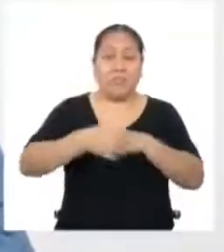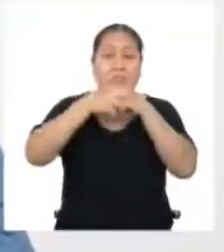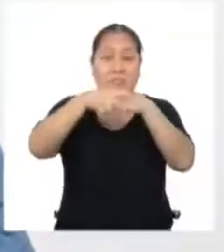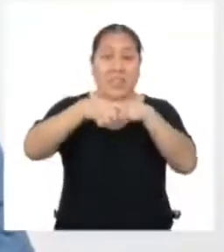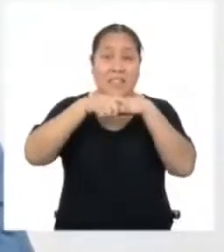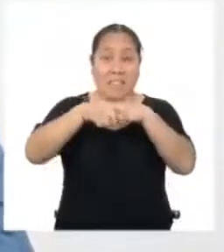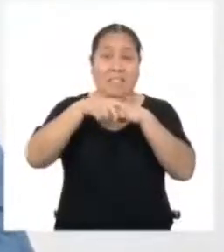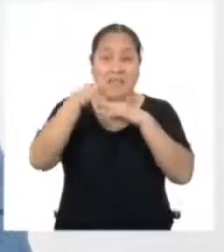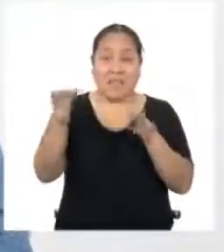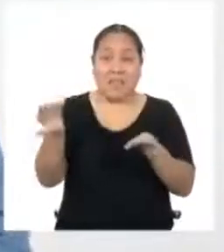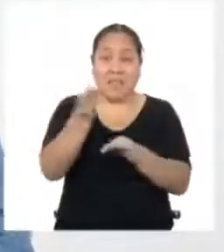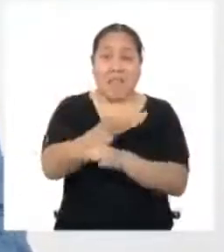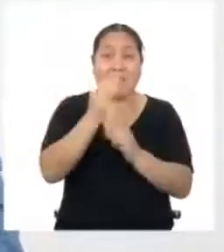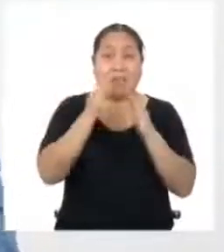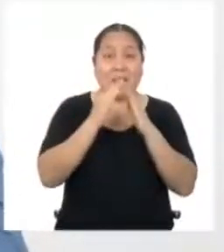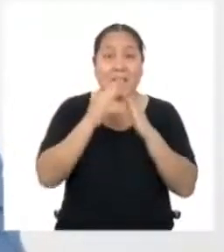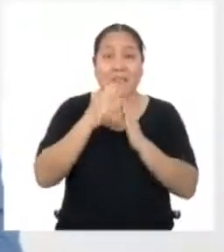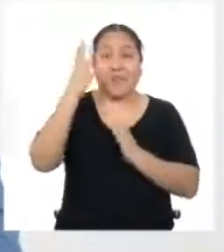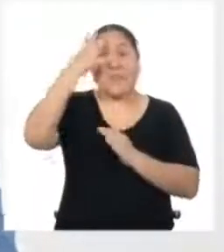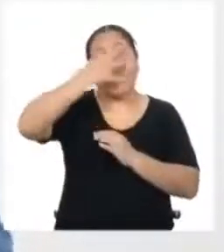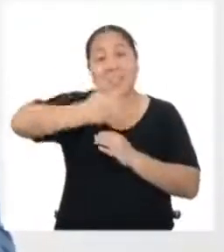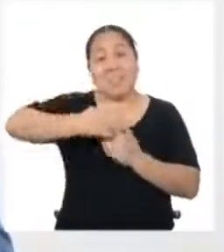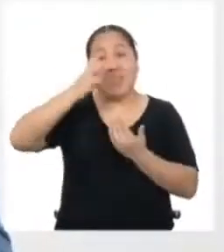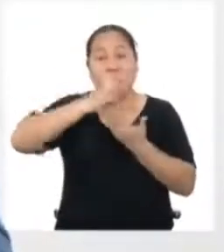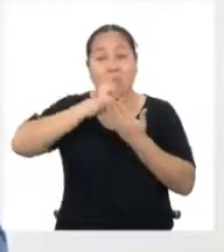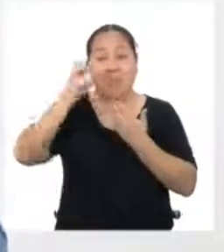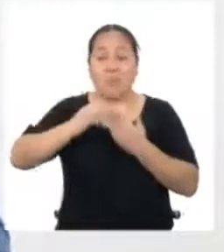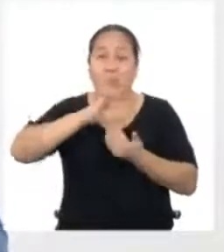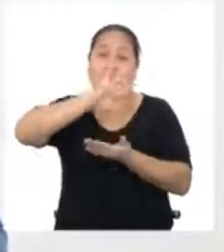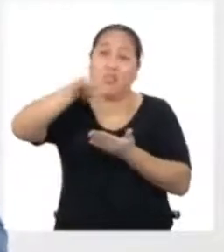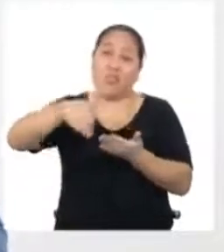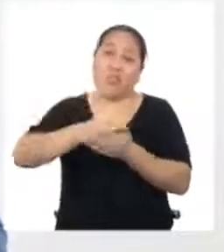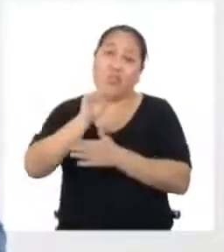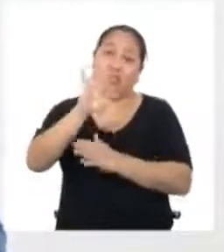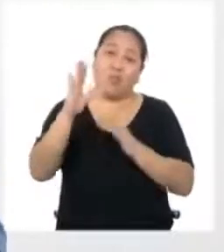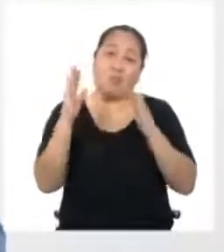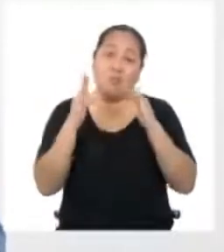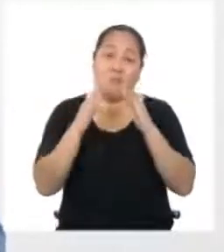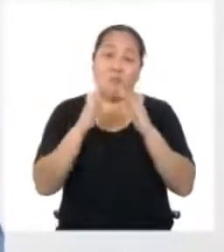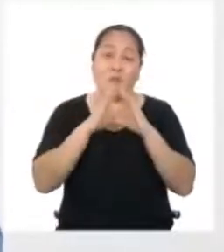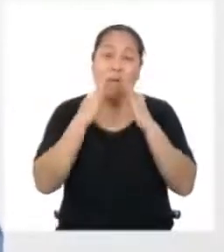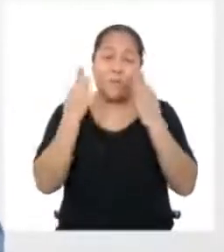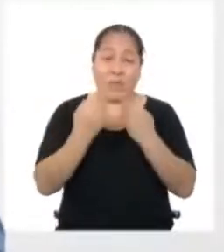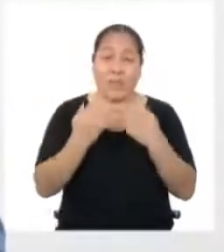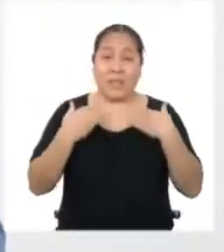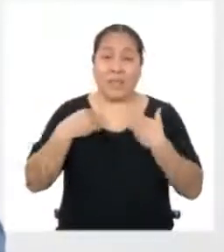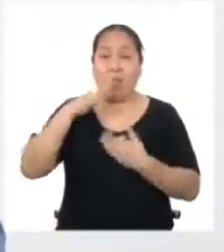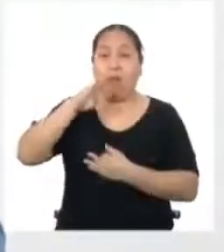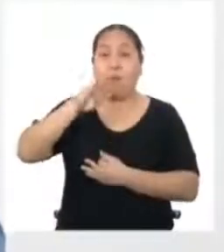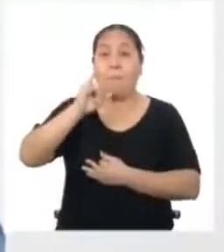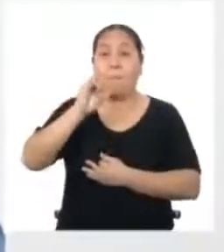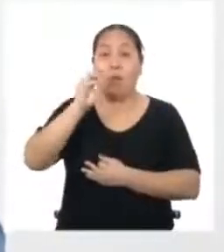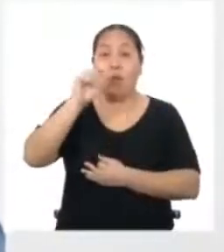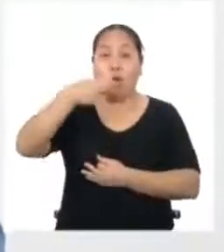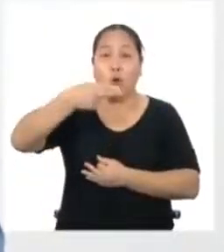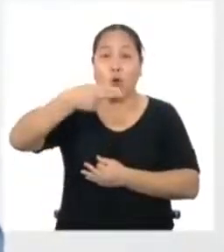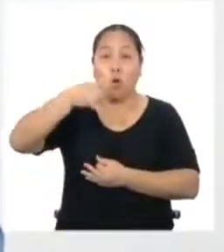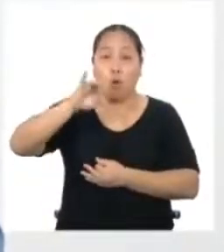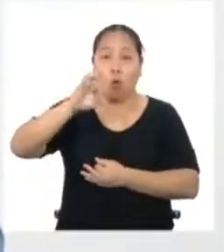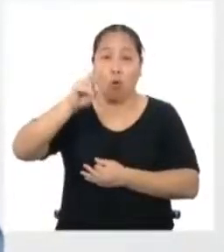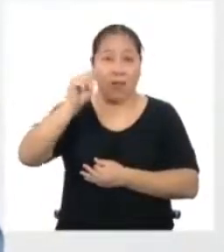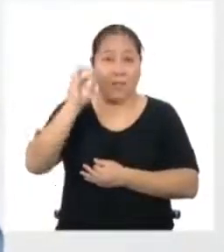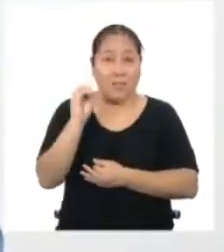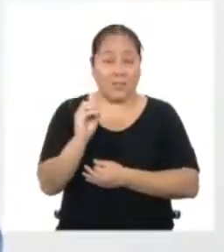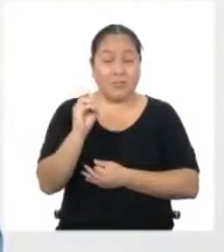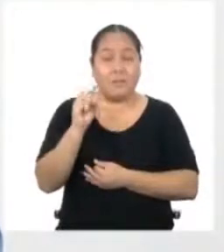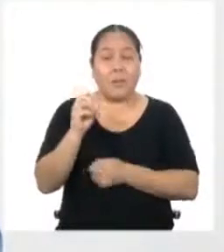por tu mudanza Y qué bonito proyecto para toda la familia Tener un biohuerzo Para calcular el área debemos